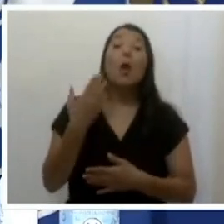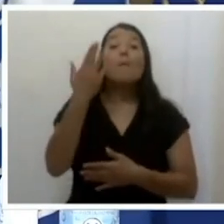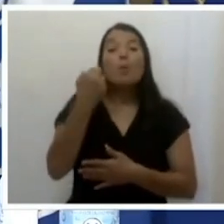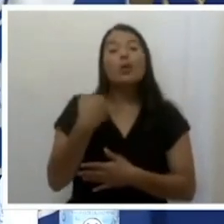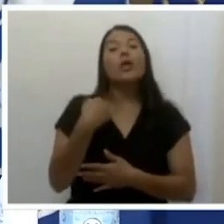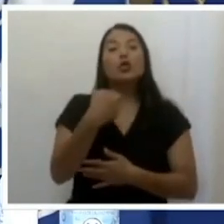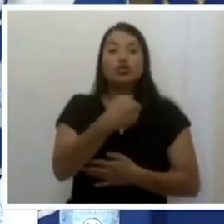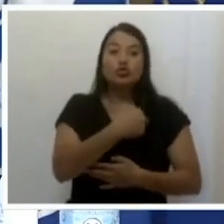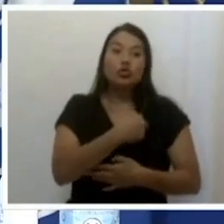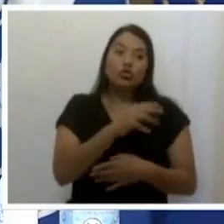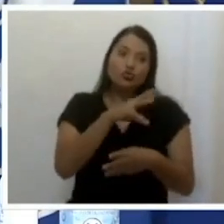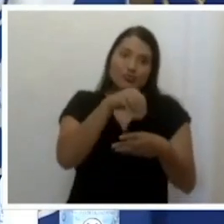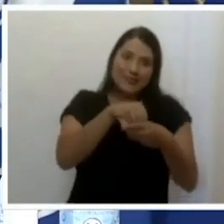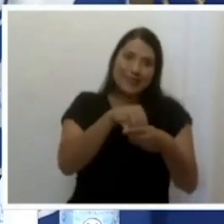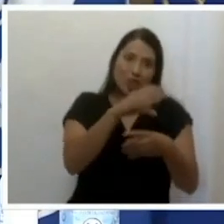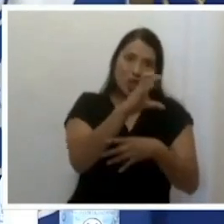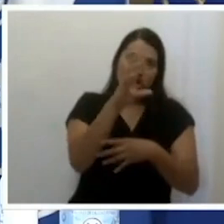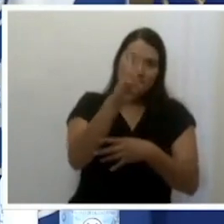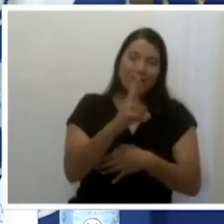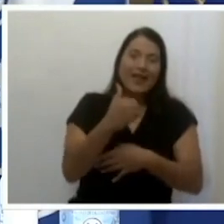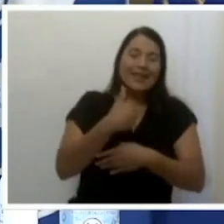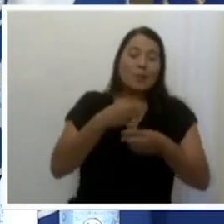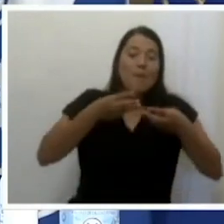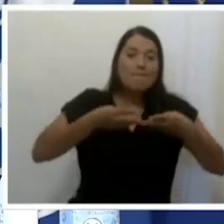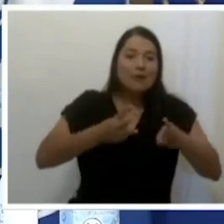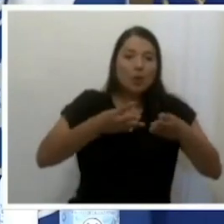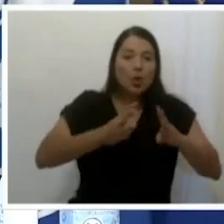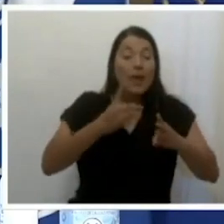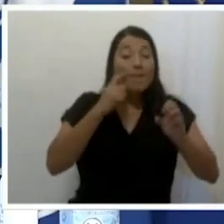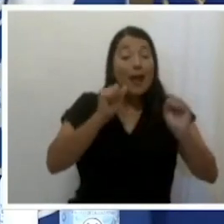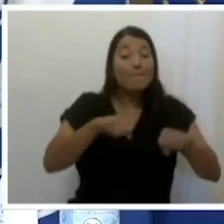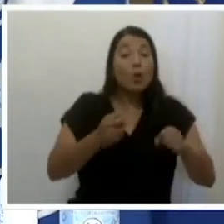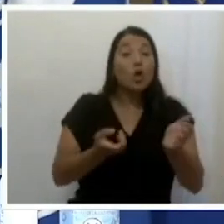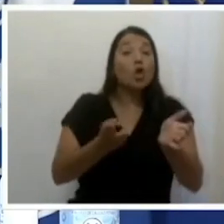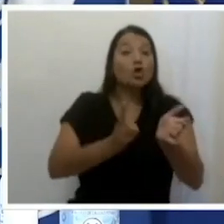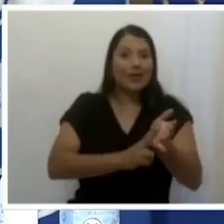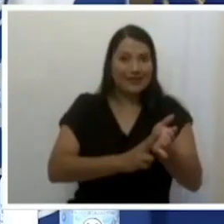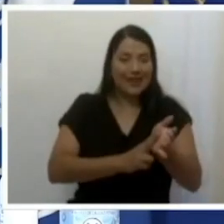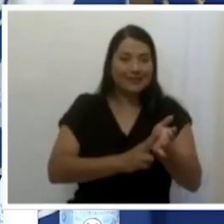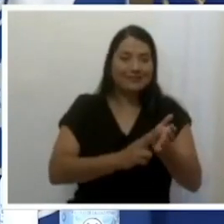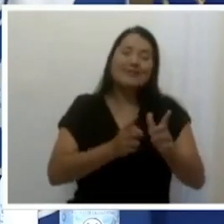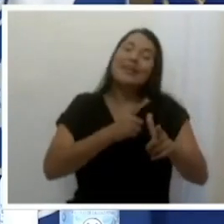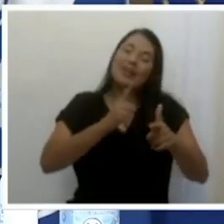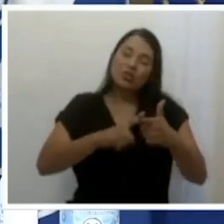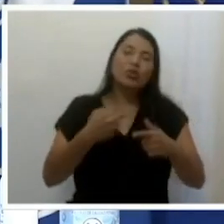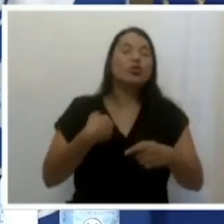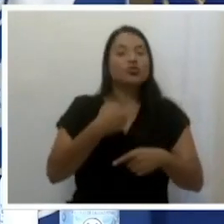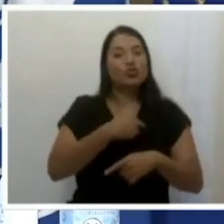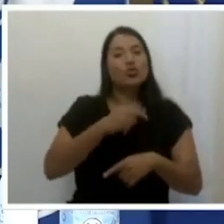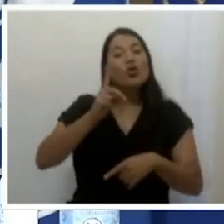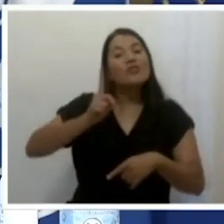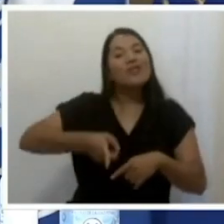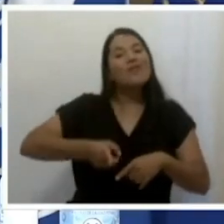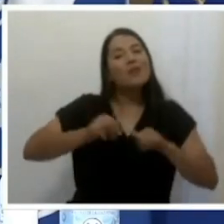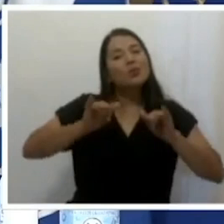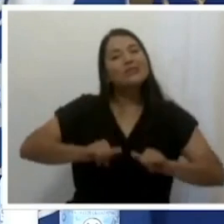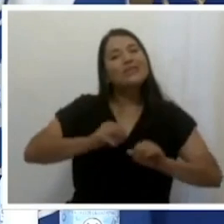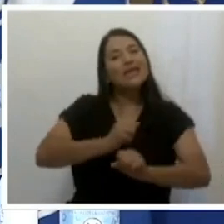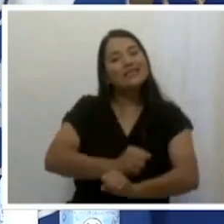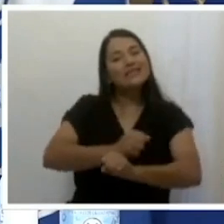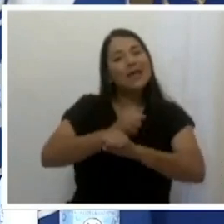contratación administrativa que tenemos que tener seguridad de que va a ser un producto